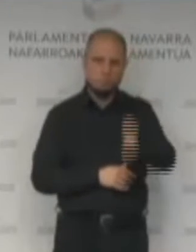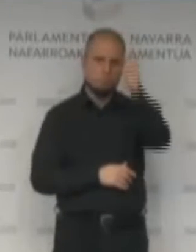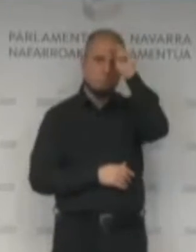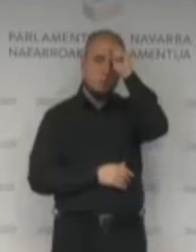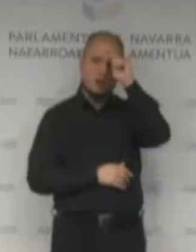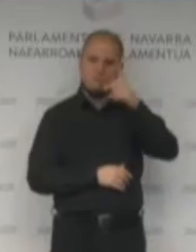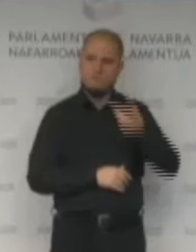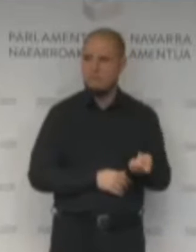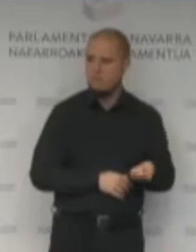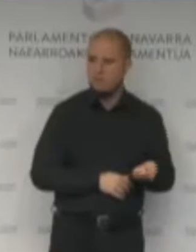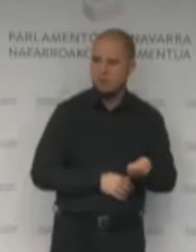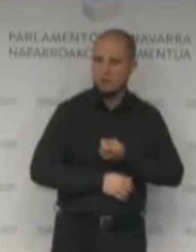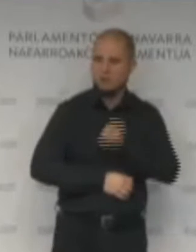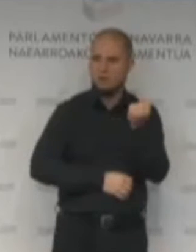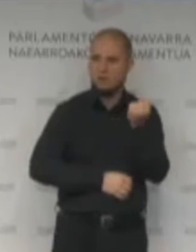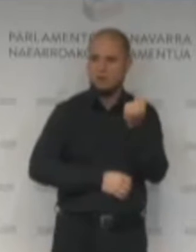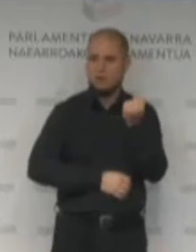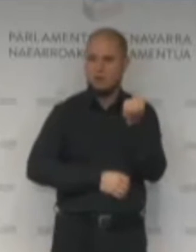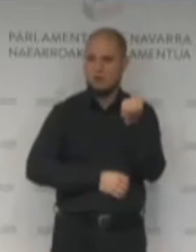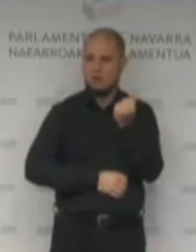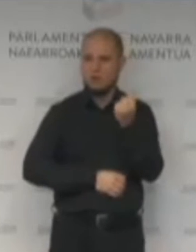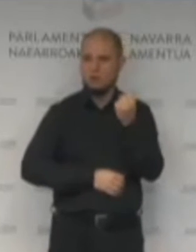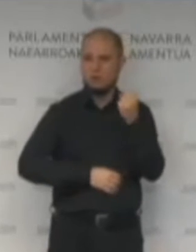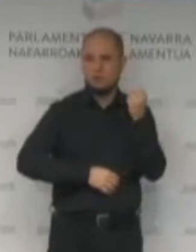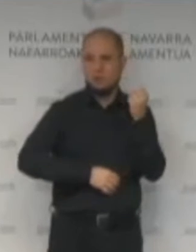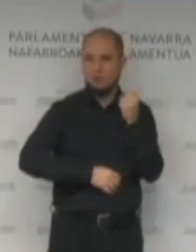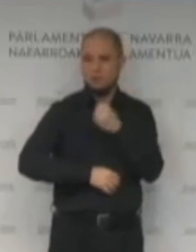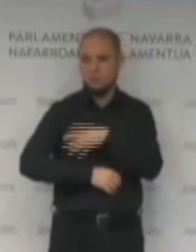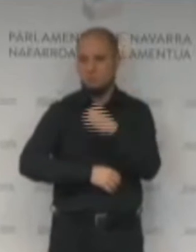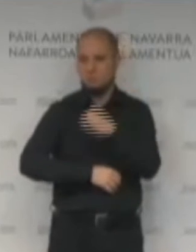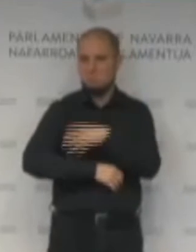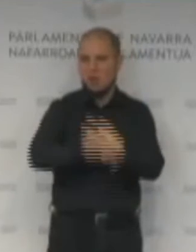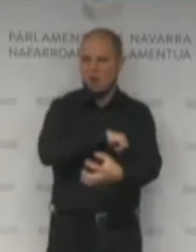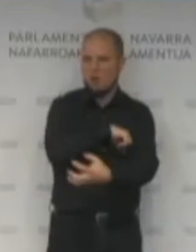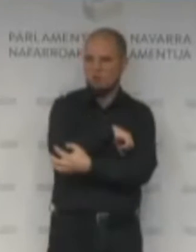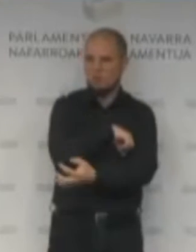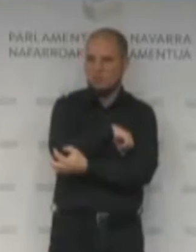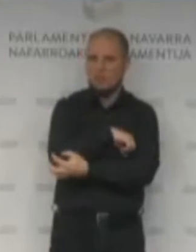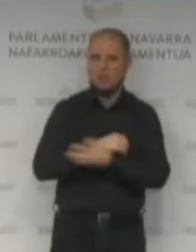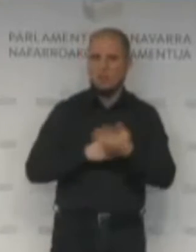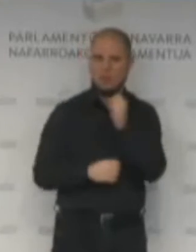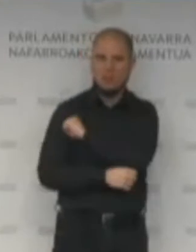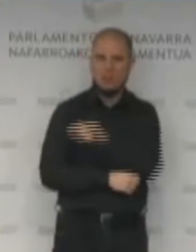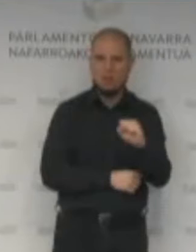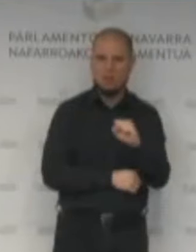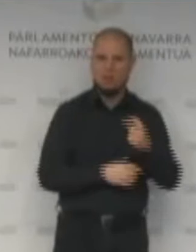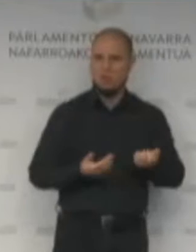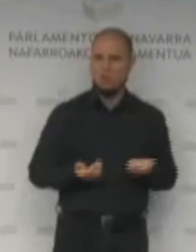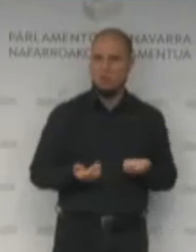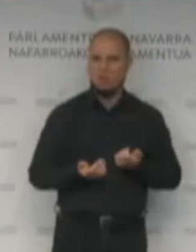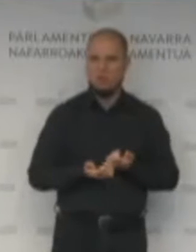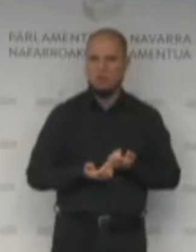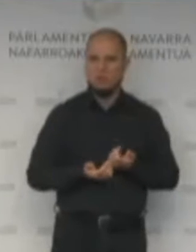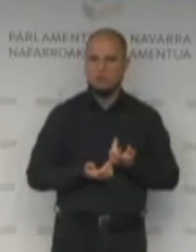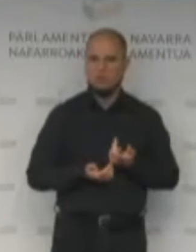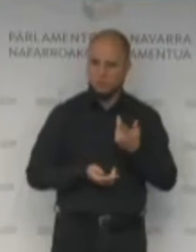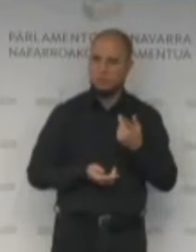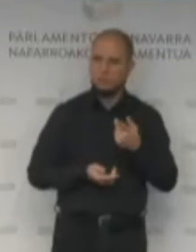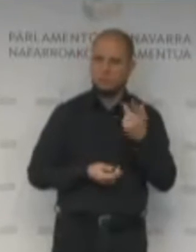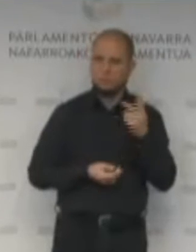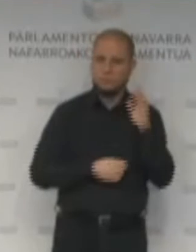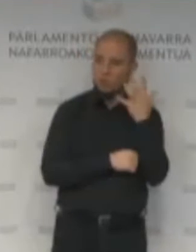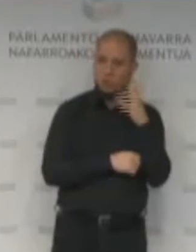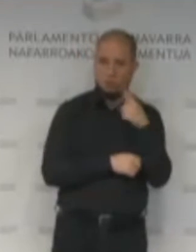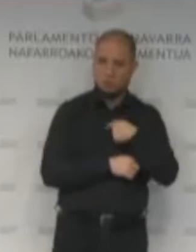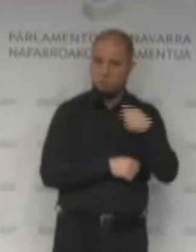A muchas y a muchos no se nos olvida. Y no, mire, señor Esparza, Gueroabay, no tiene la presidencia. No la tiene, la comparte.